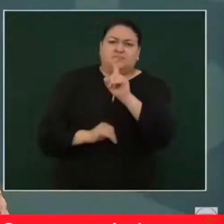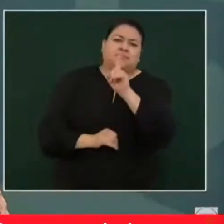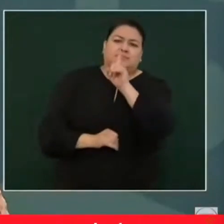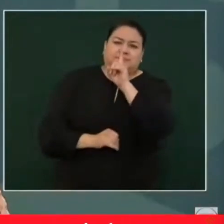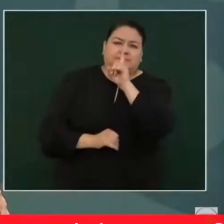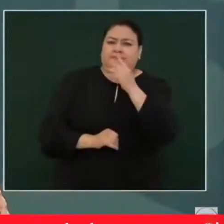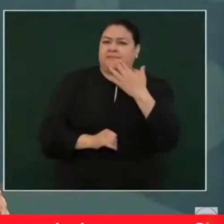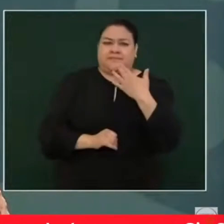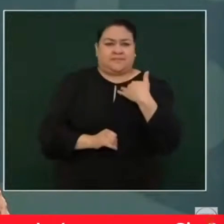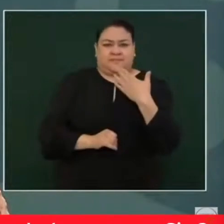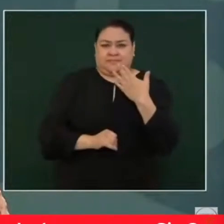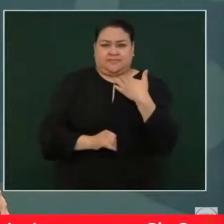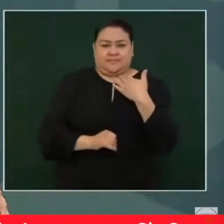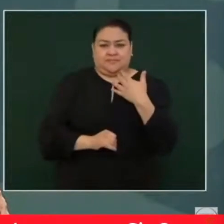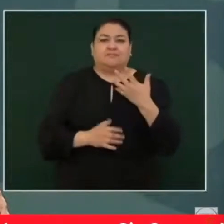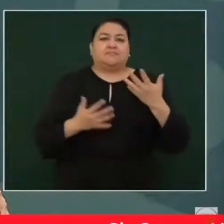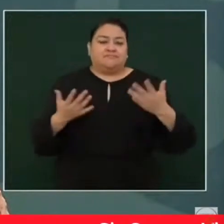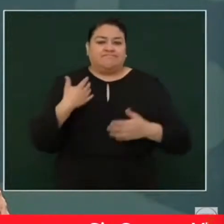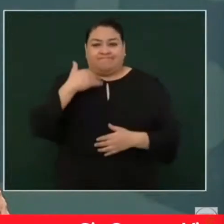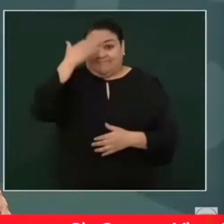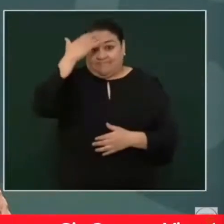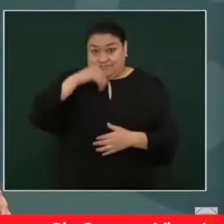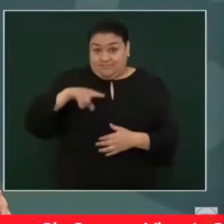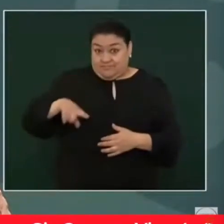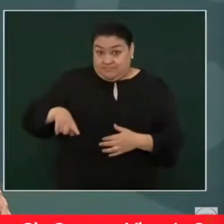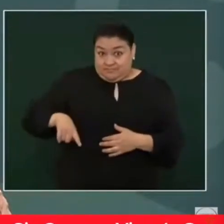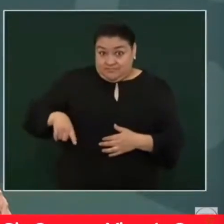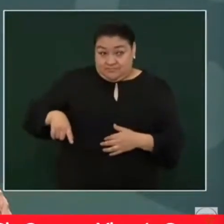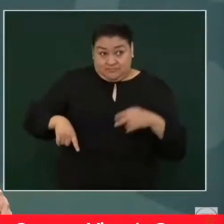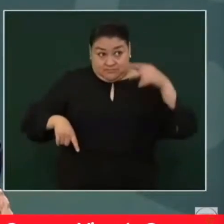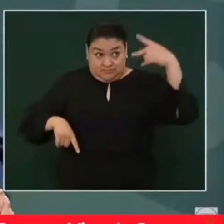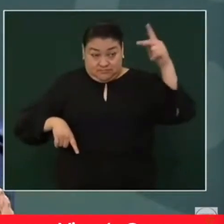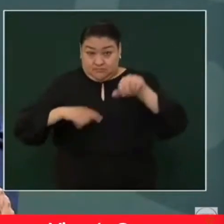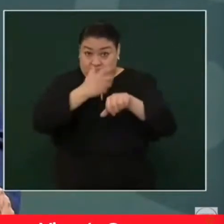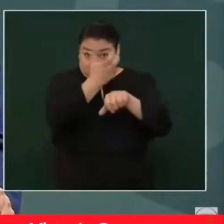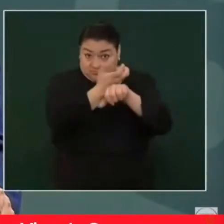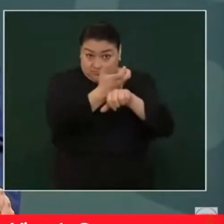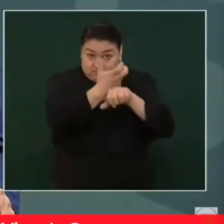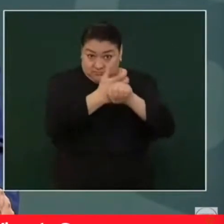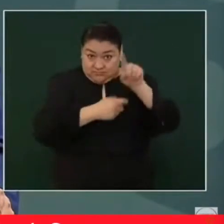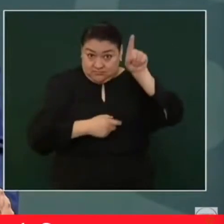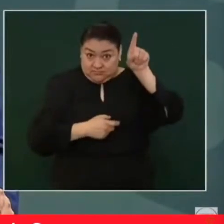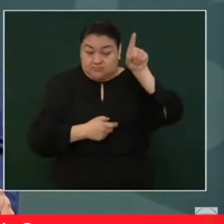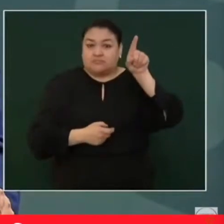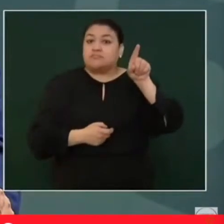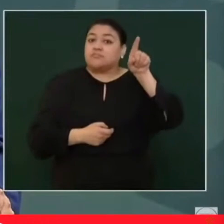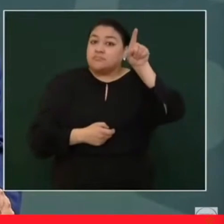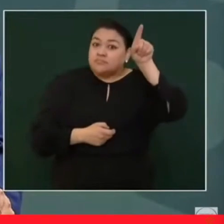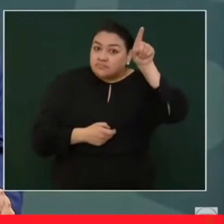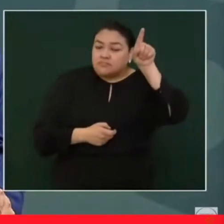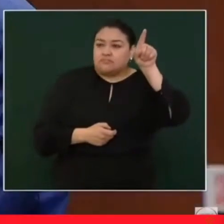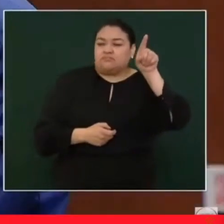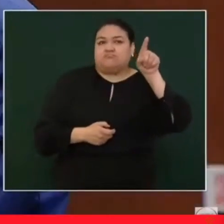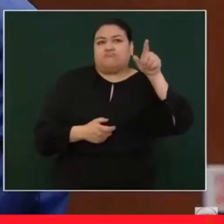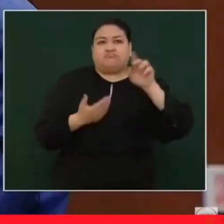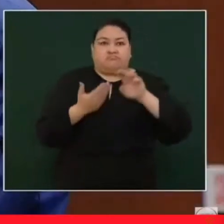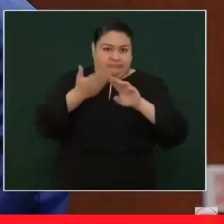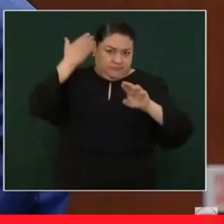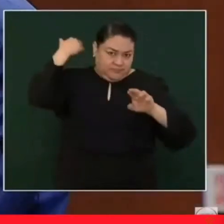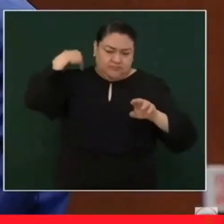Nunca el gobierno de Estados Unidos había permitido